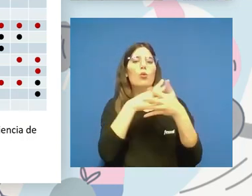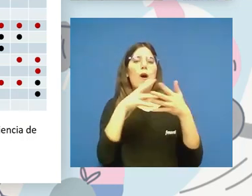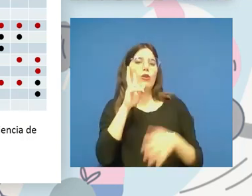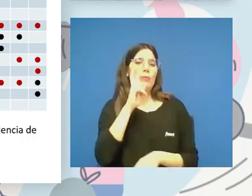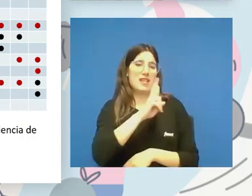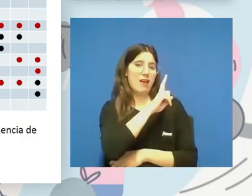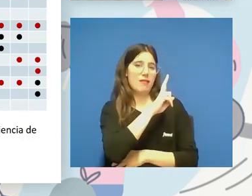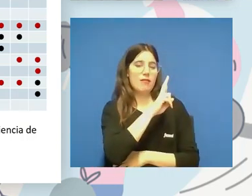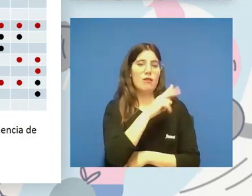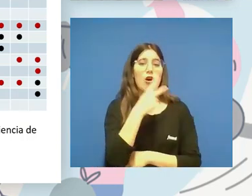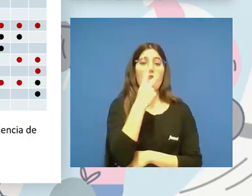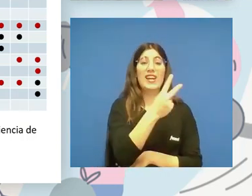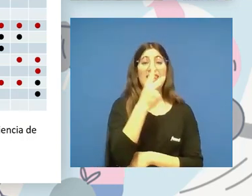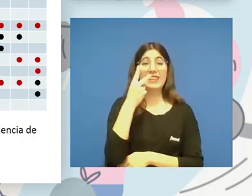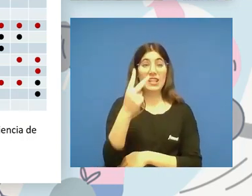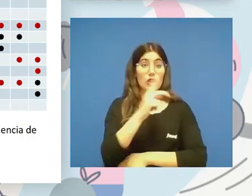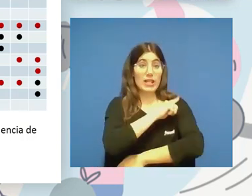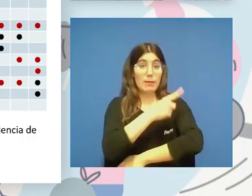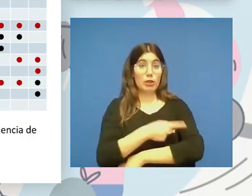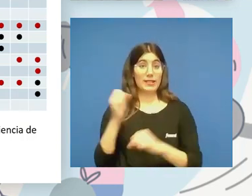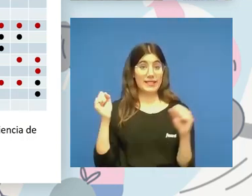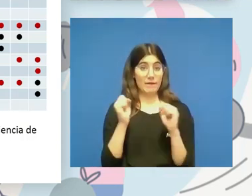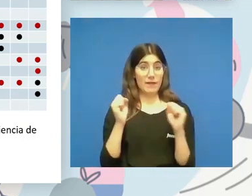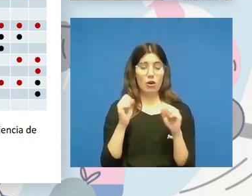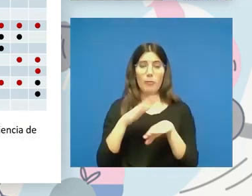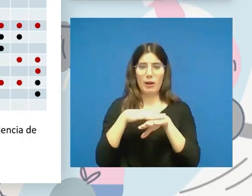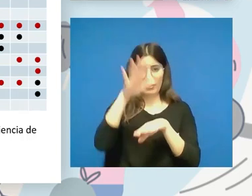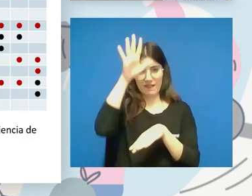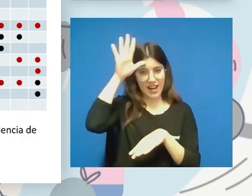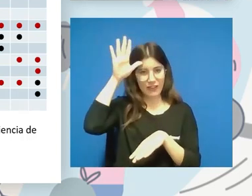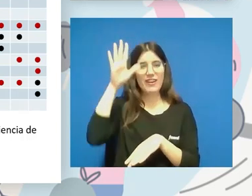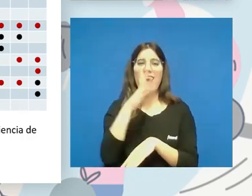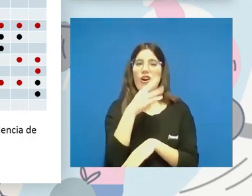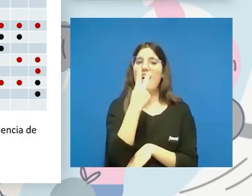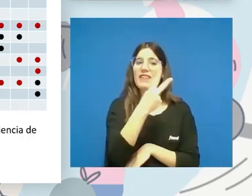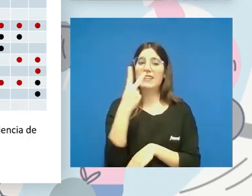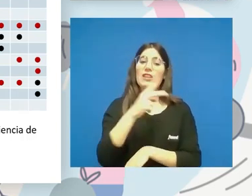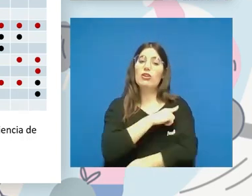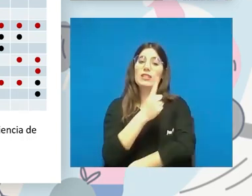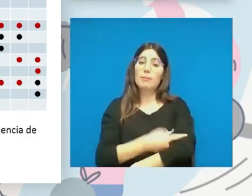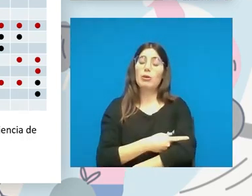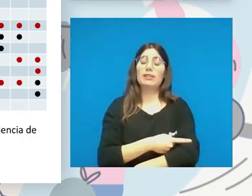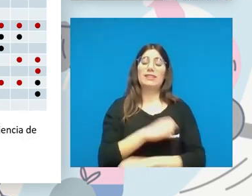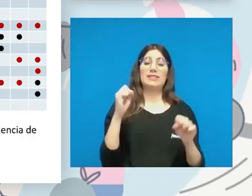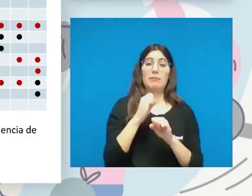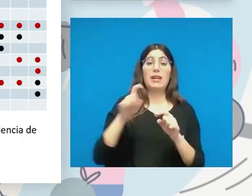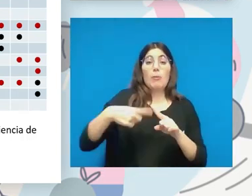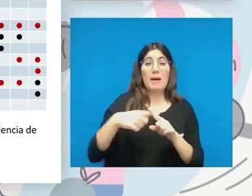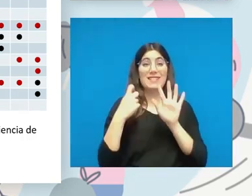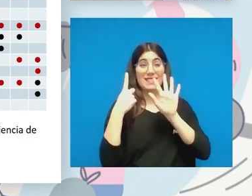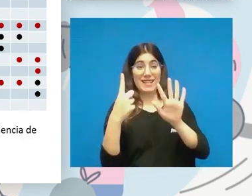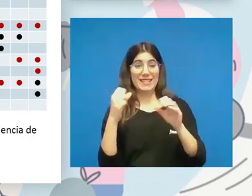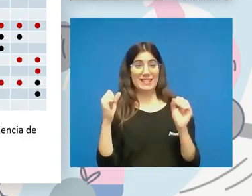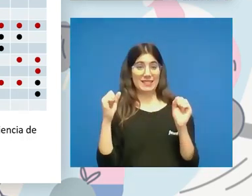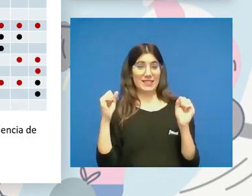son los 22 deportes de verano actuales más los 6 de invierno actuales. El programa de